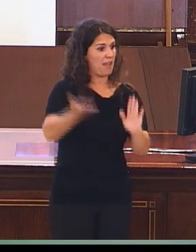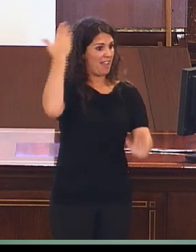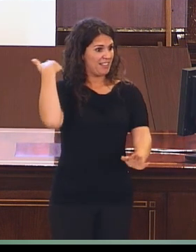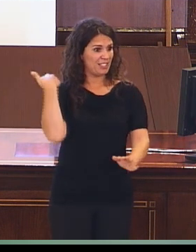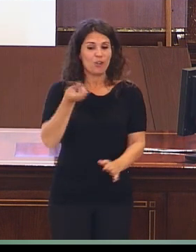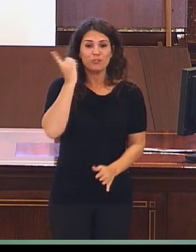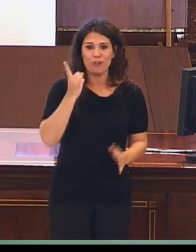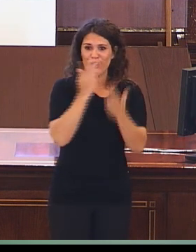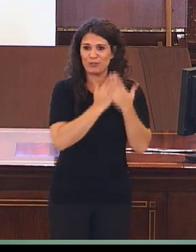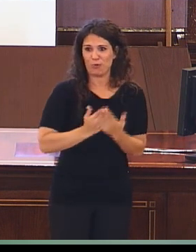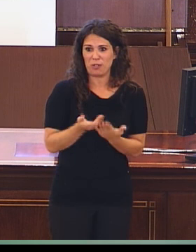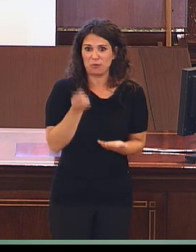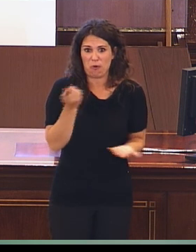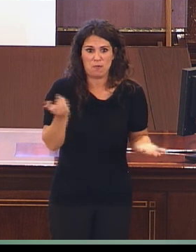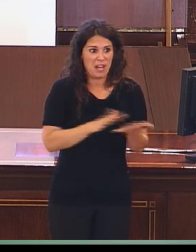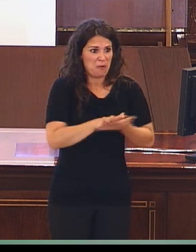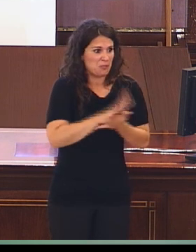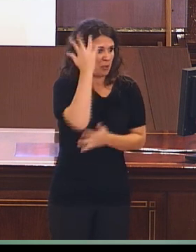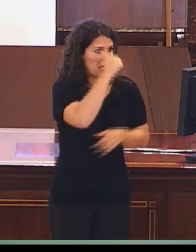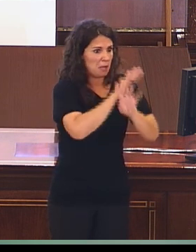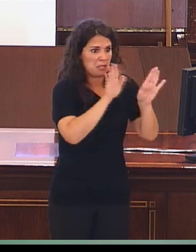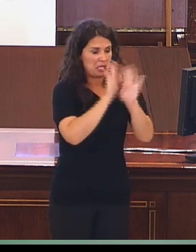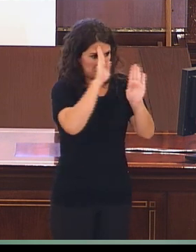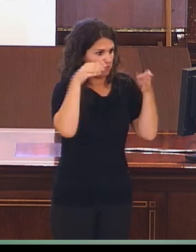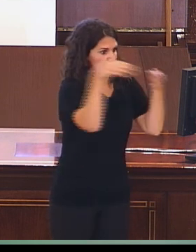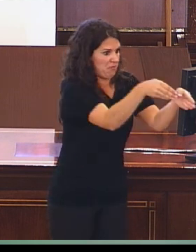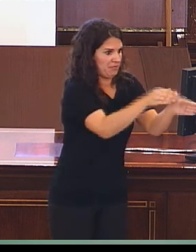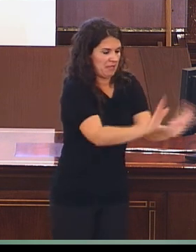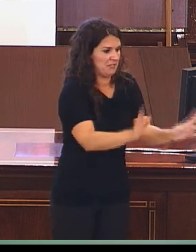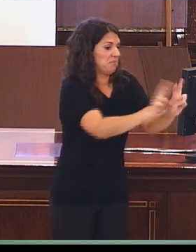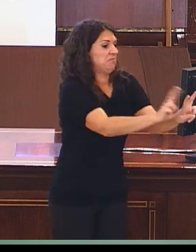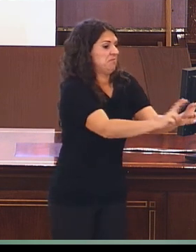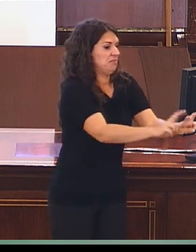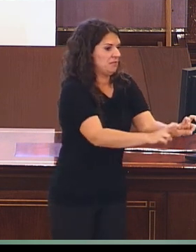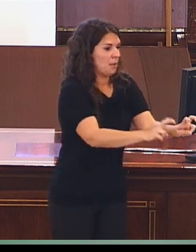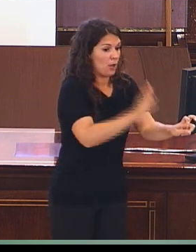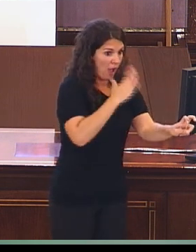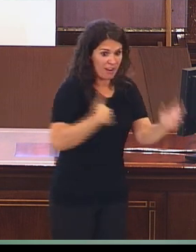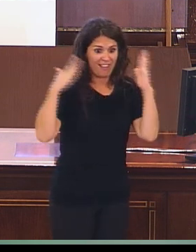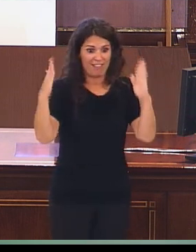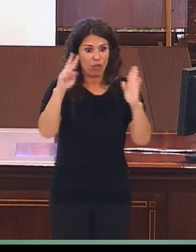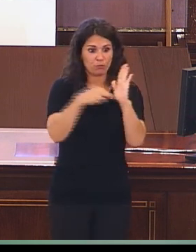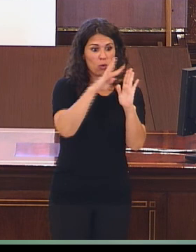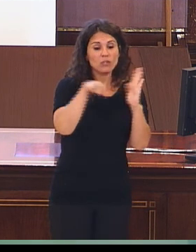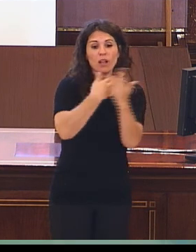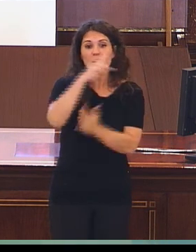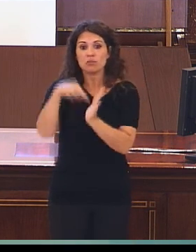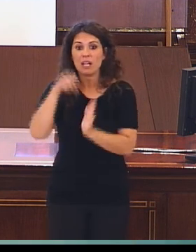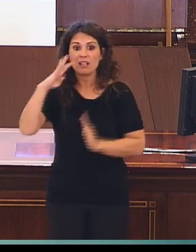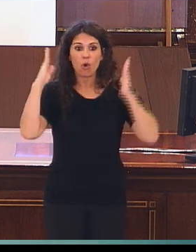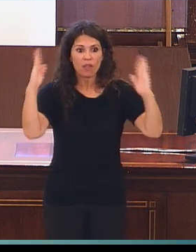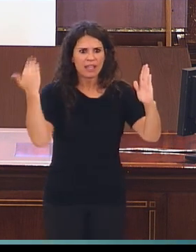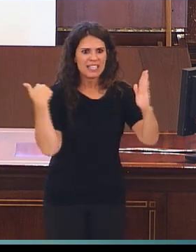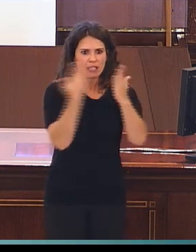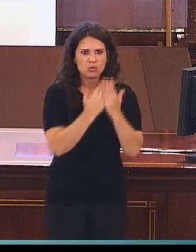que solo se estudiaba prácticamente la lengua de signo americana, en esta década de 2004-2014, se están estudiando